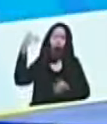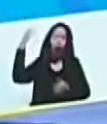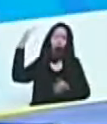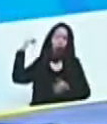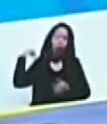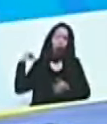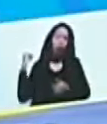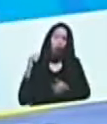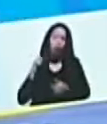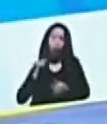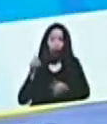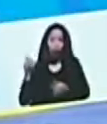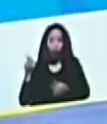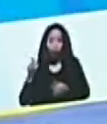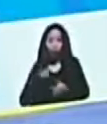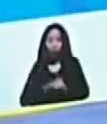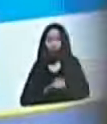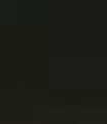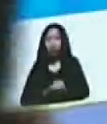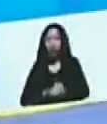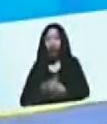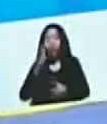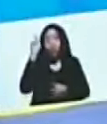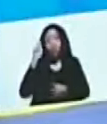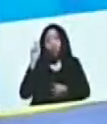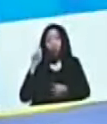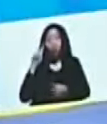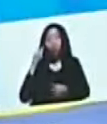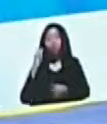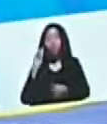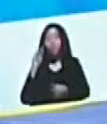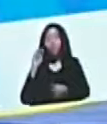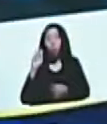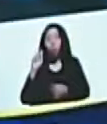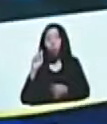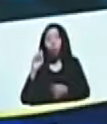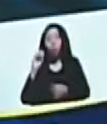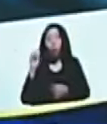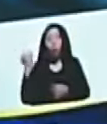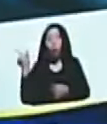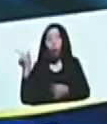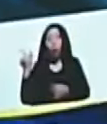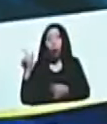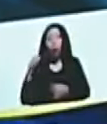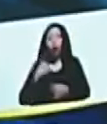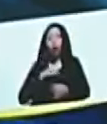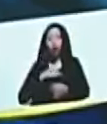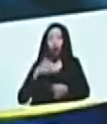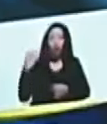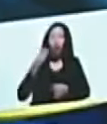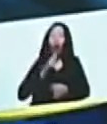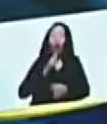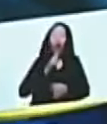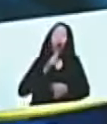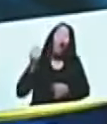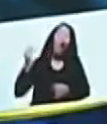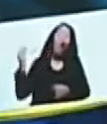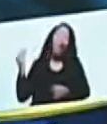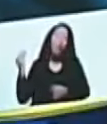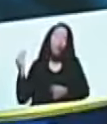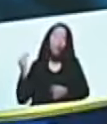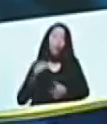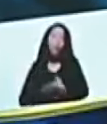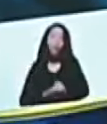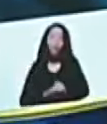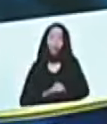fue el diputado Timoteo Zambrano, lo recuerdo, éramos más jóvenes, teníamos el cabello totalmente